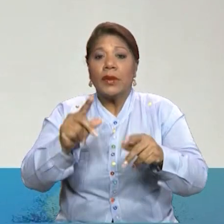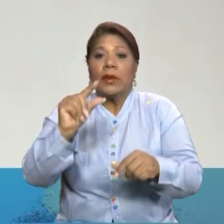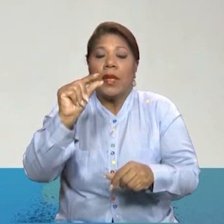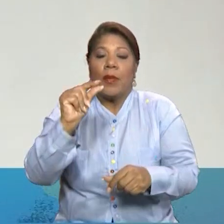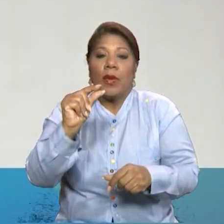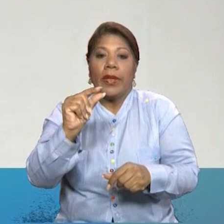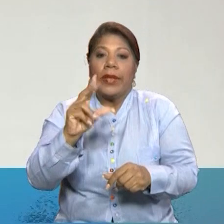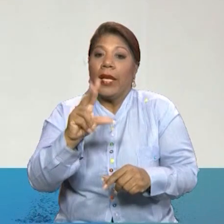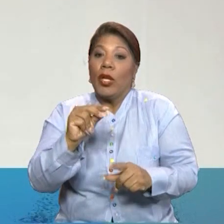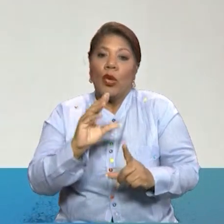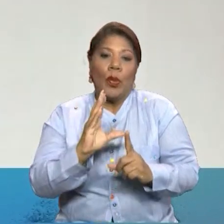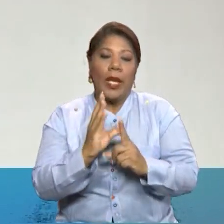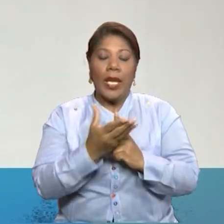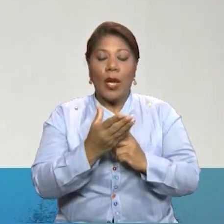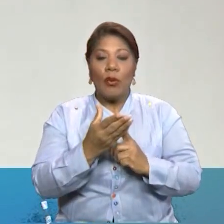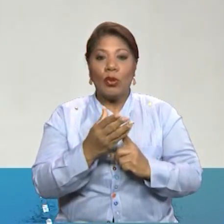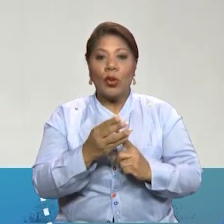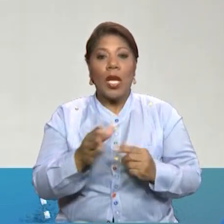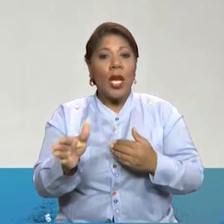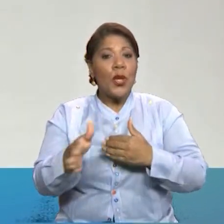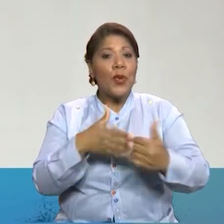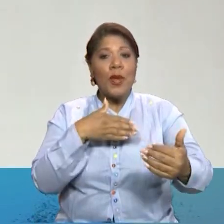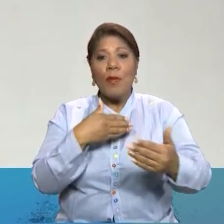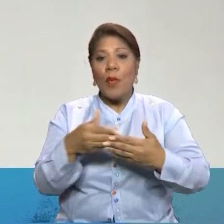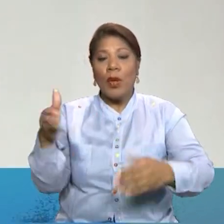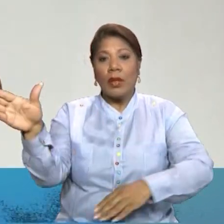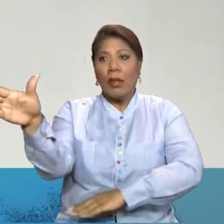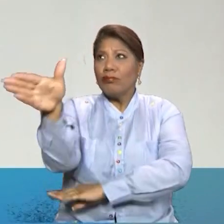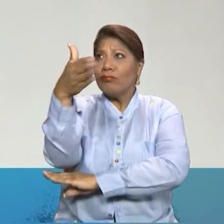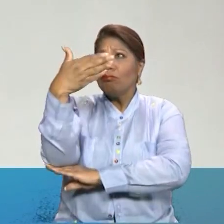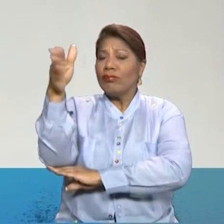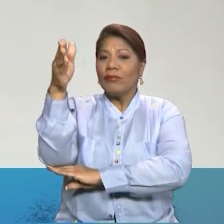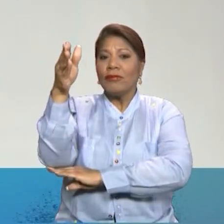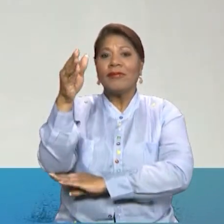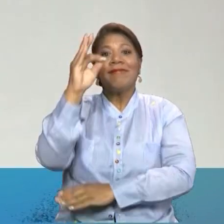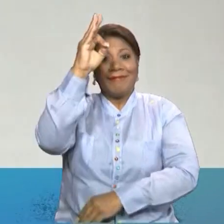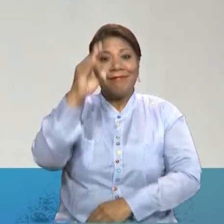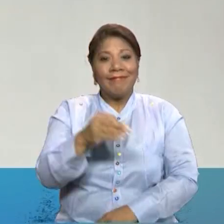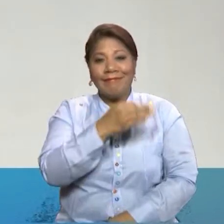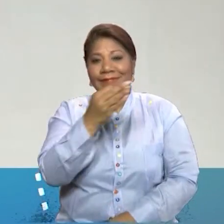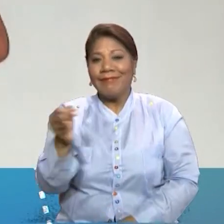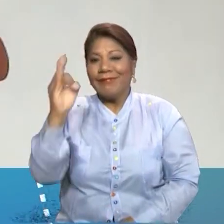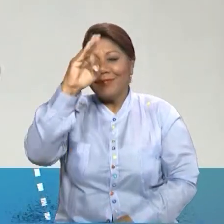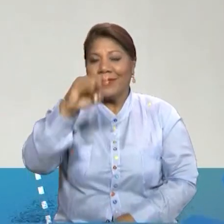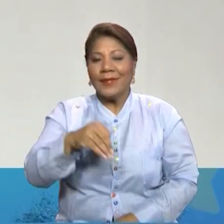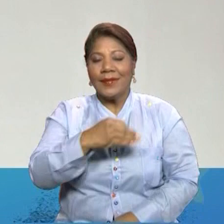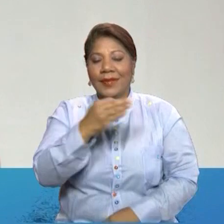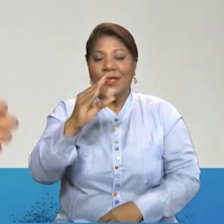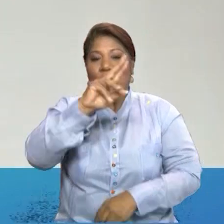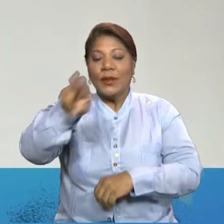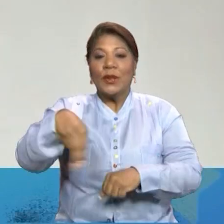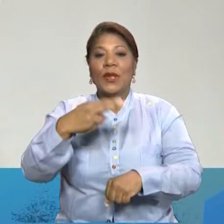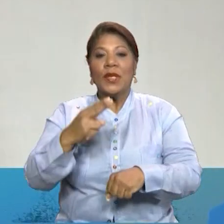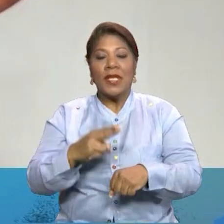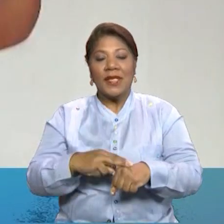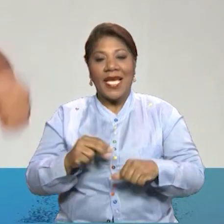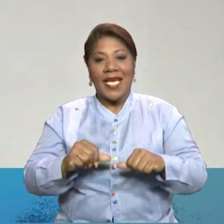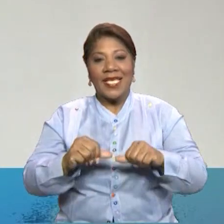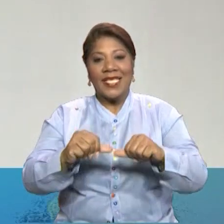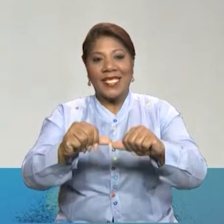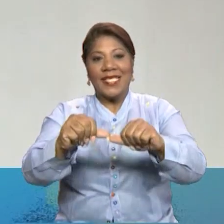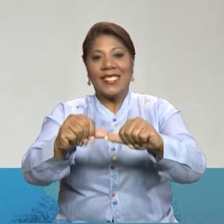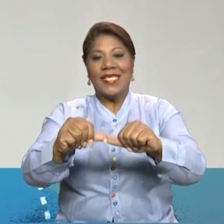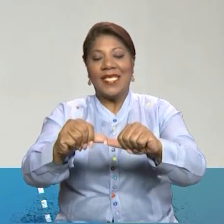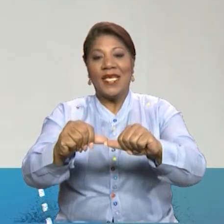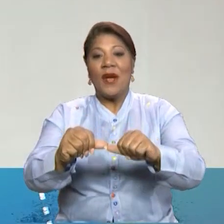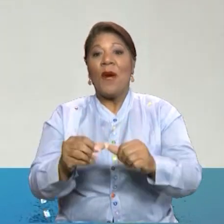tradicional. Levantemos la bandera, cantemos el himno nacional, que mucho por vivir nos queda más allá